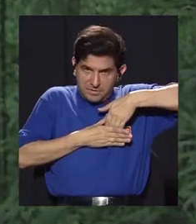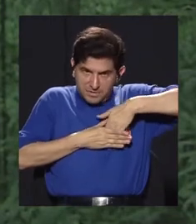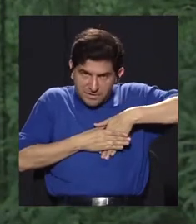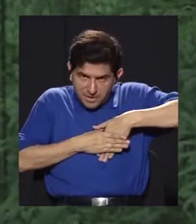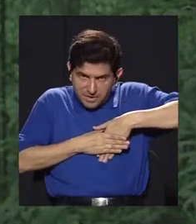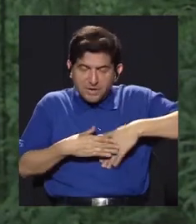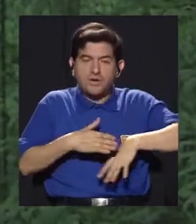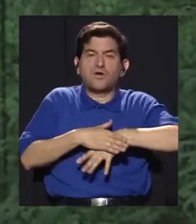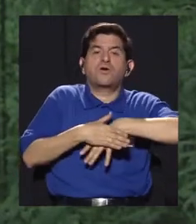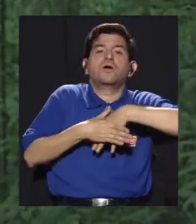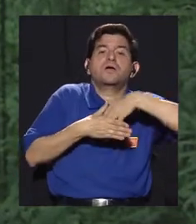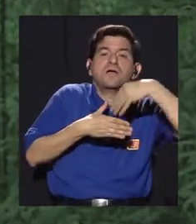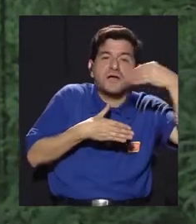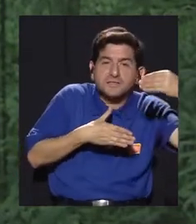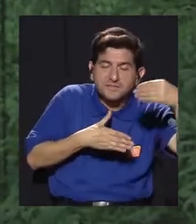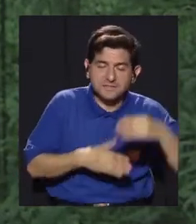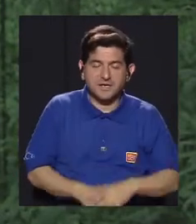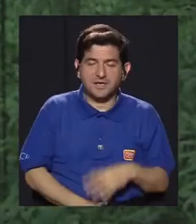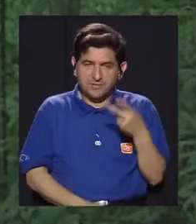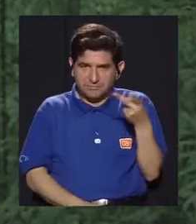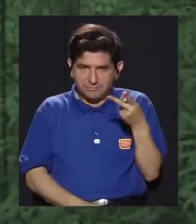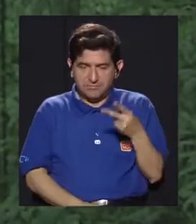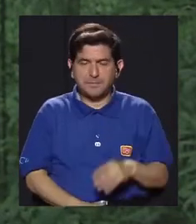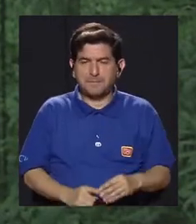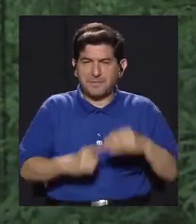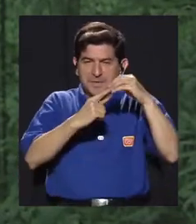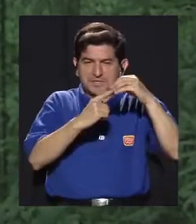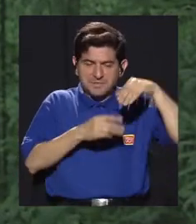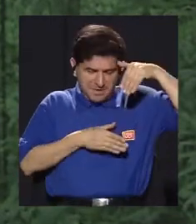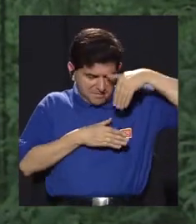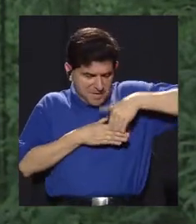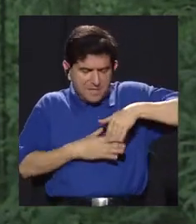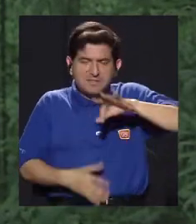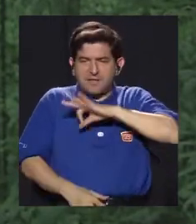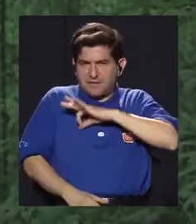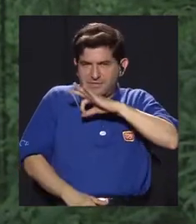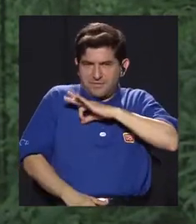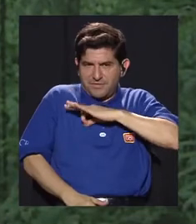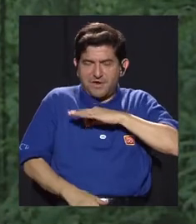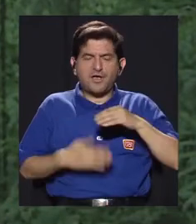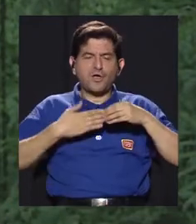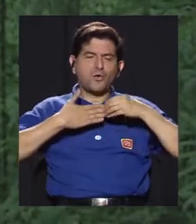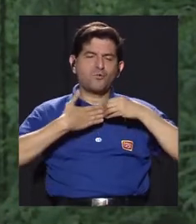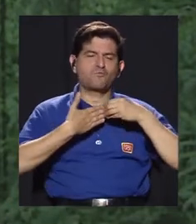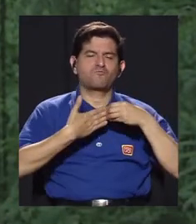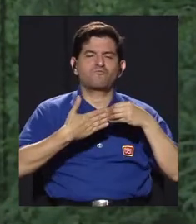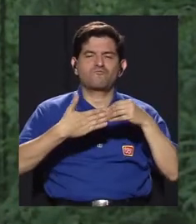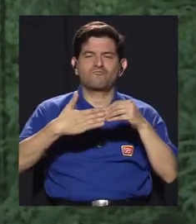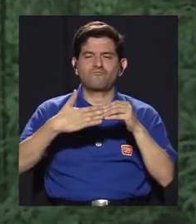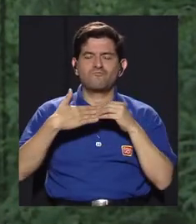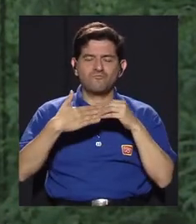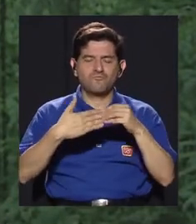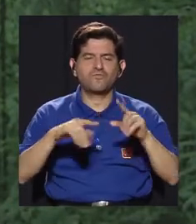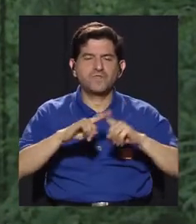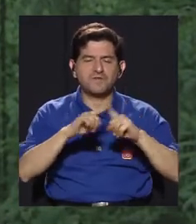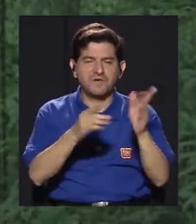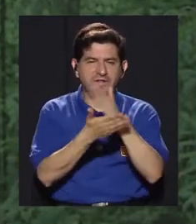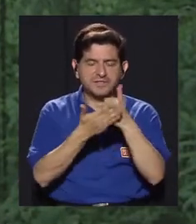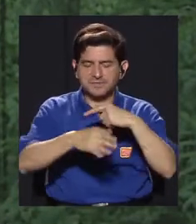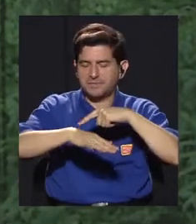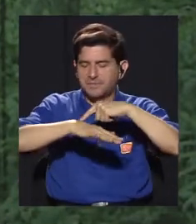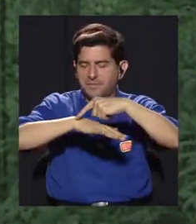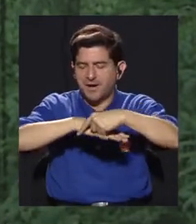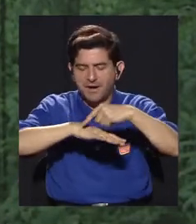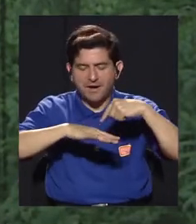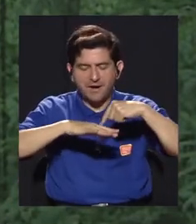interno, ¿verdad? Que sea externo pero también cada vez más interno que le da mucho beneficio y mucha flexibilidad a los